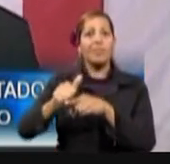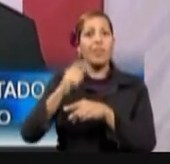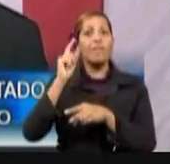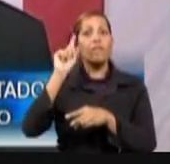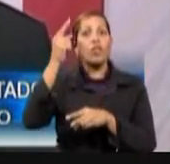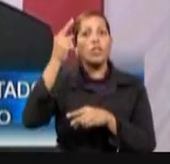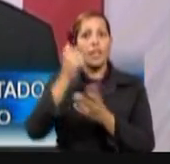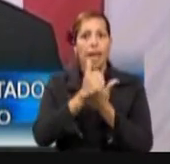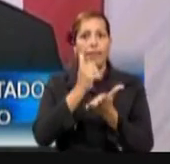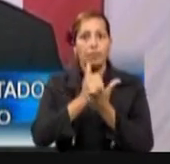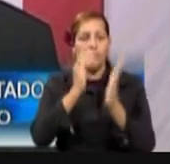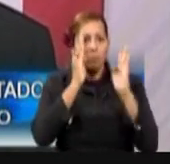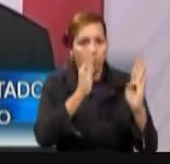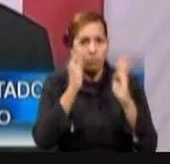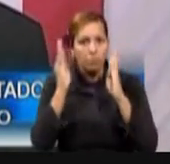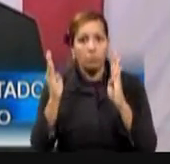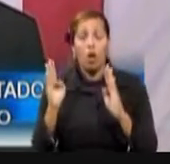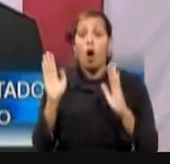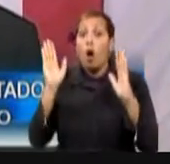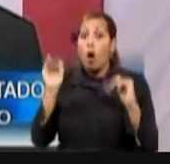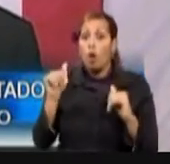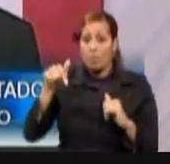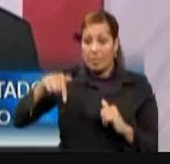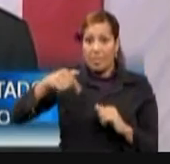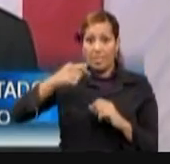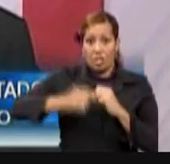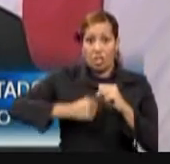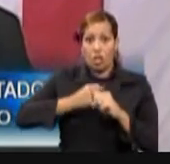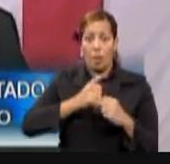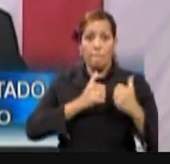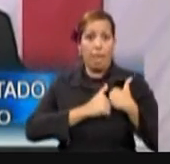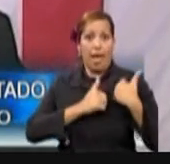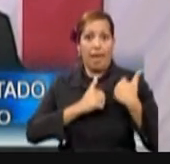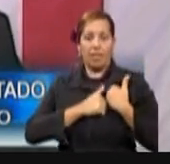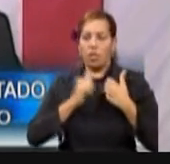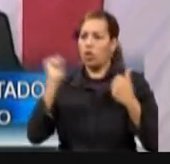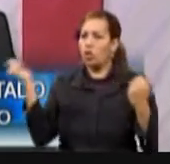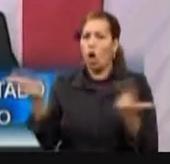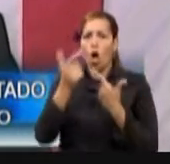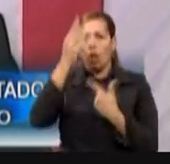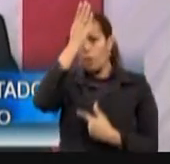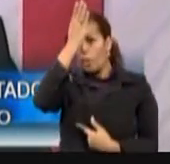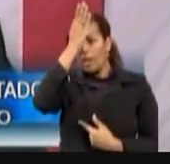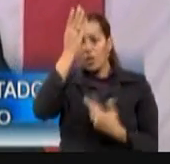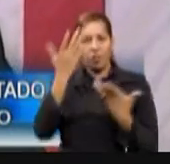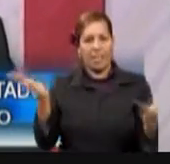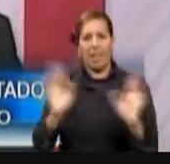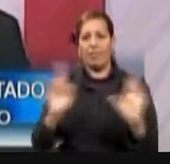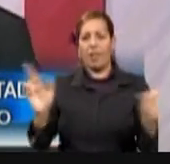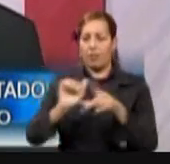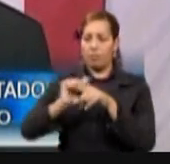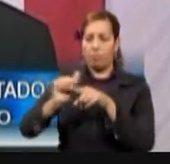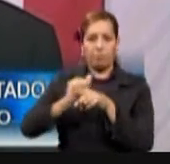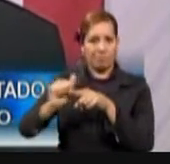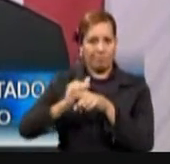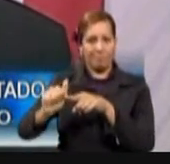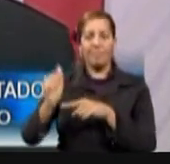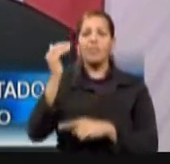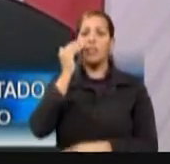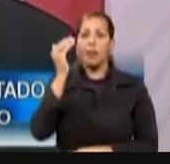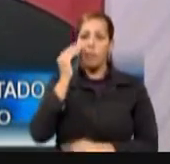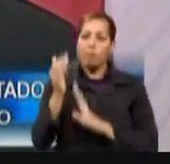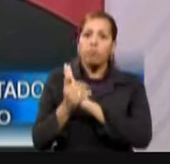esperamos que para mayo de este año todos los bomberos de Puerto Rico estén debidamente adiestrados. De esta manera estamos